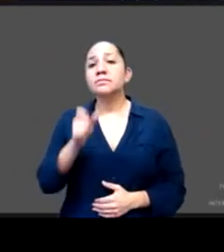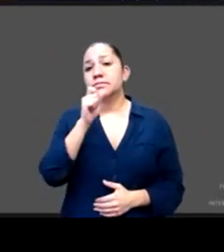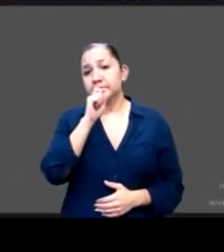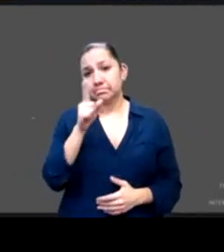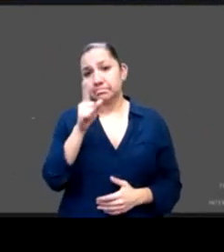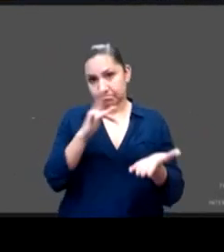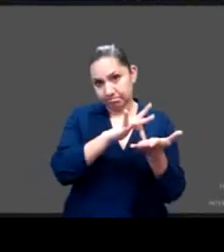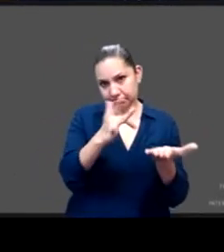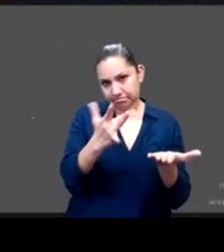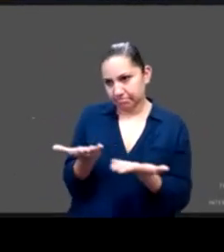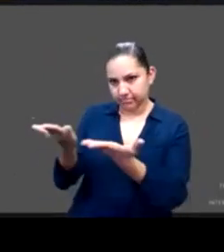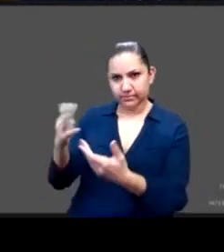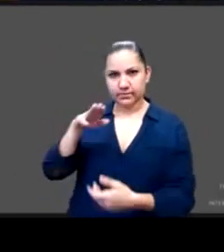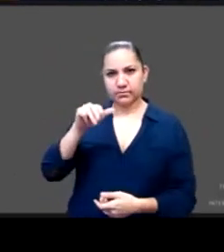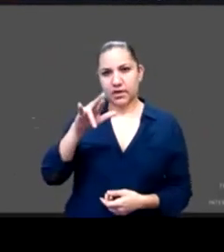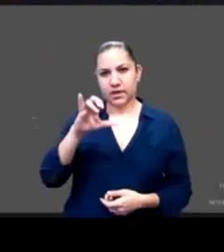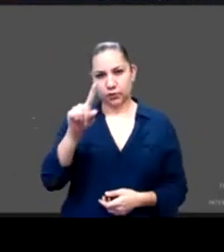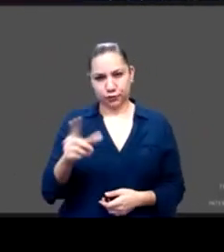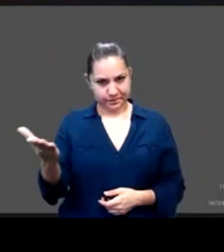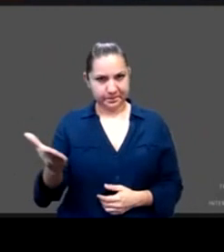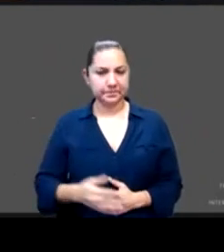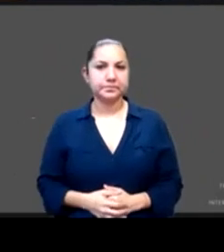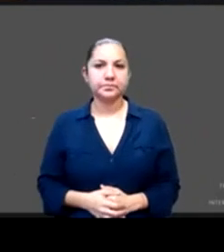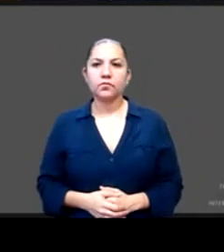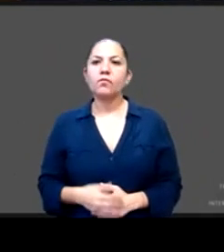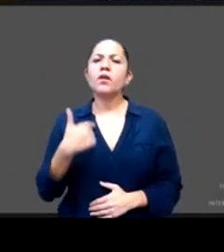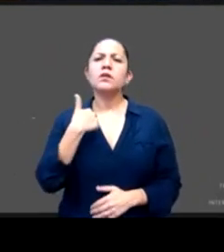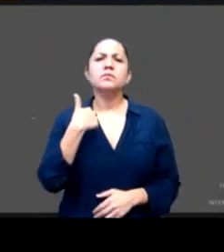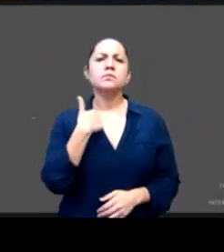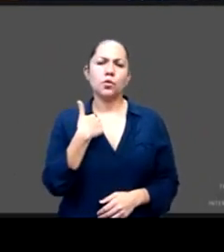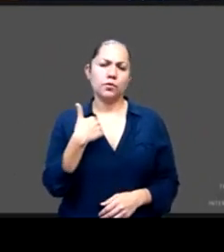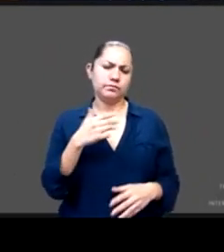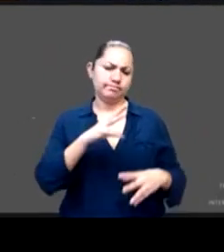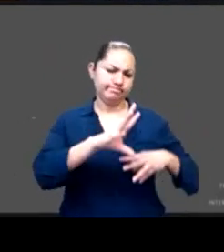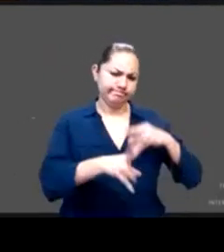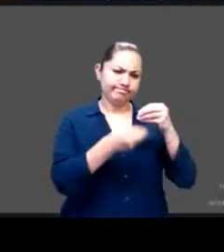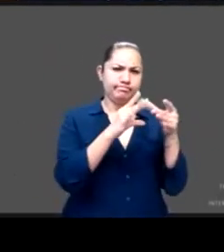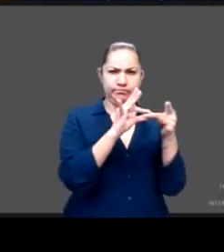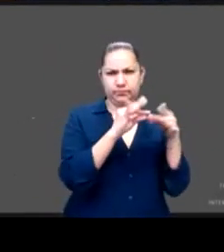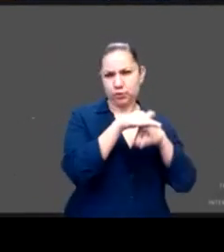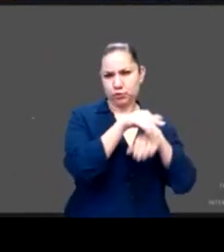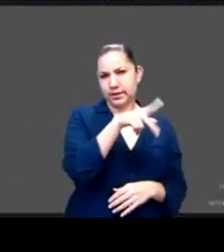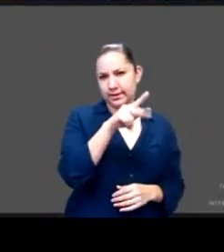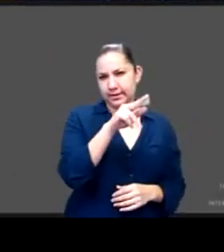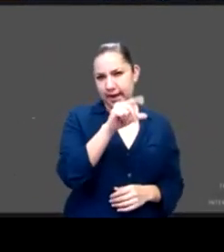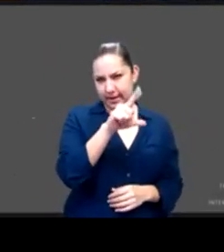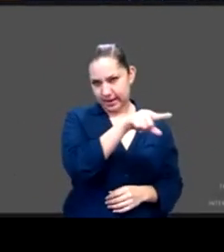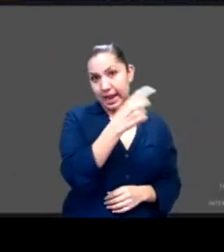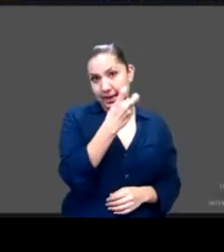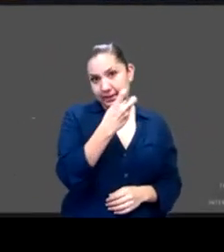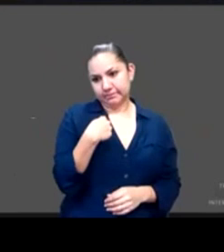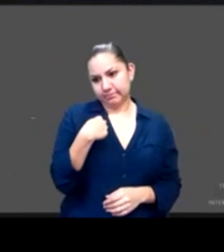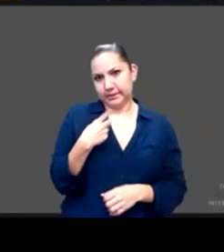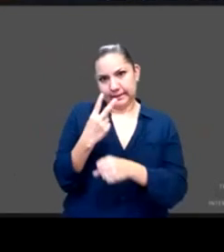vamos Maricruz claro que sí yo quiero retomar un poco de lo que comentaba Carla y era la segunda parte de mi presentación no sé si